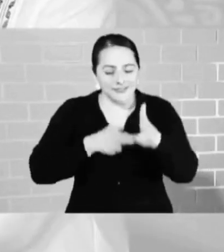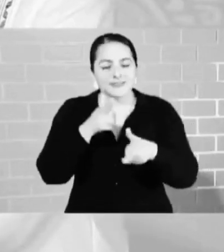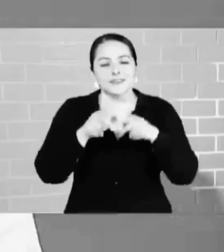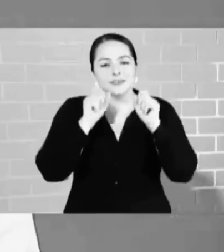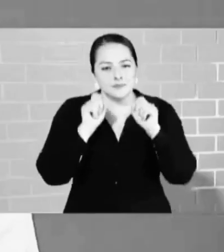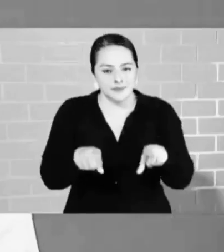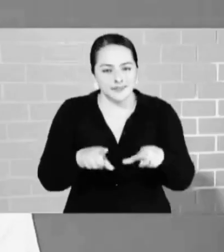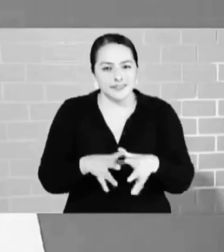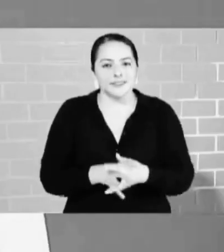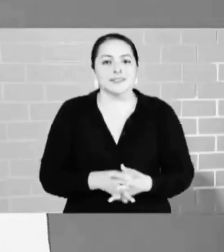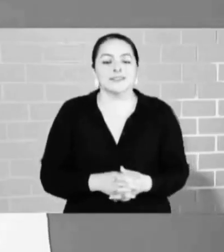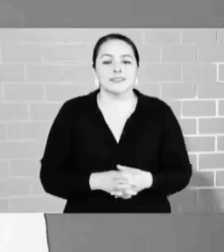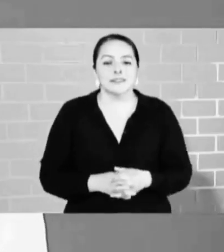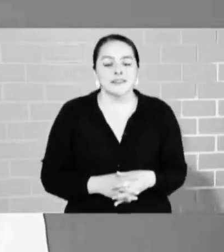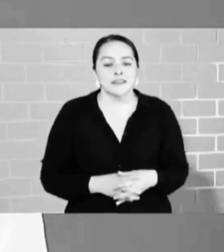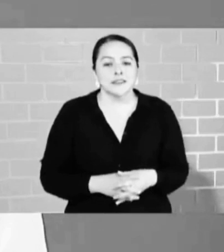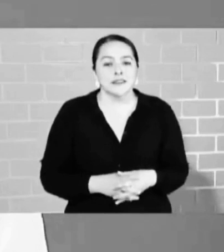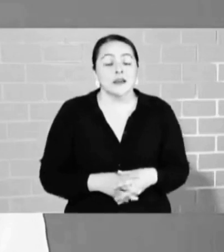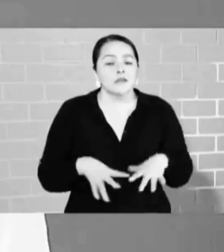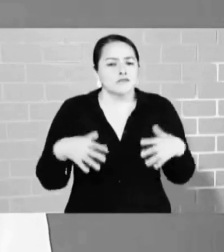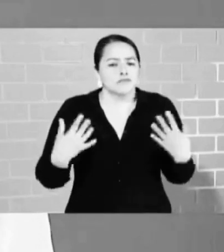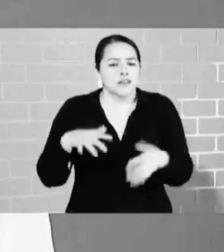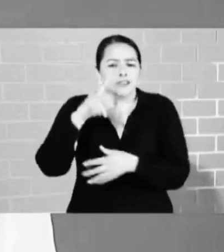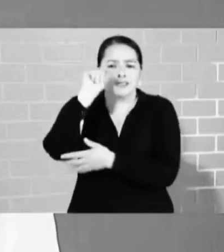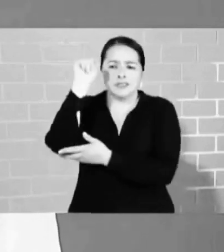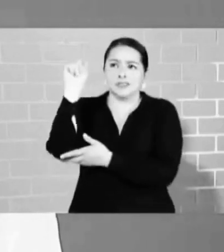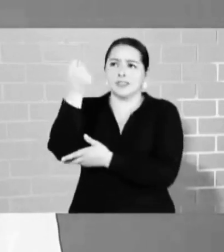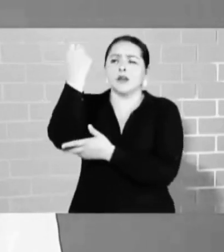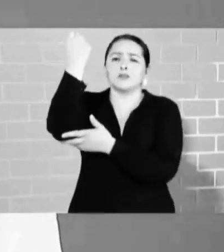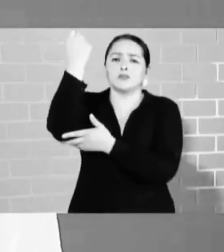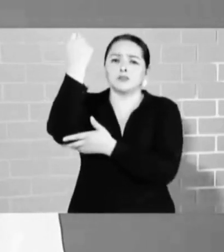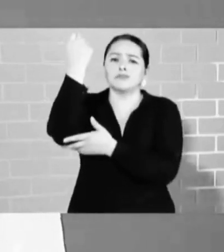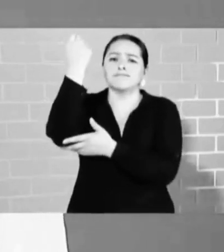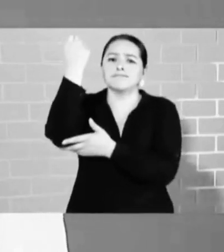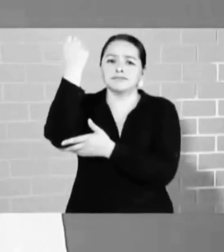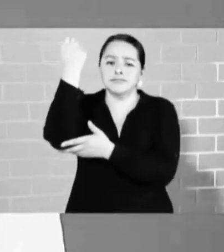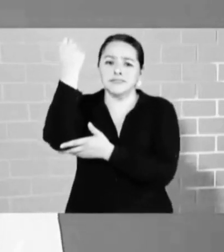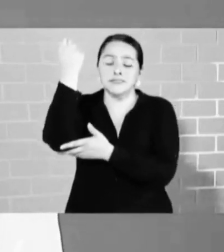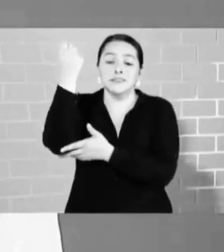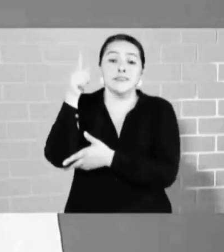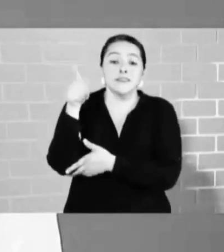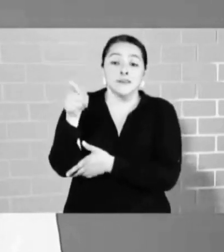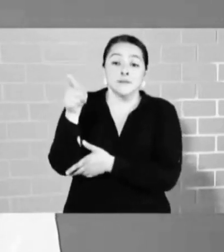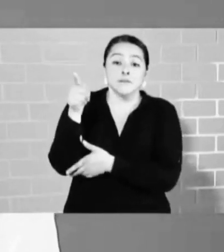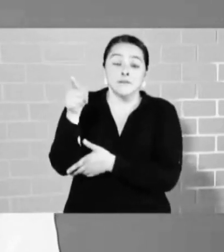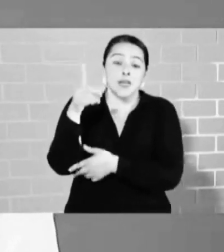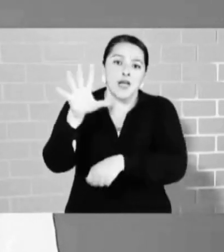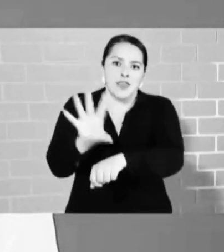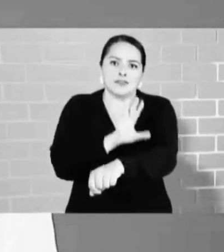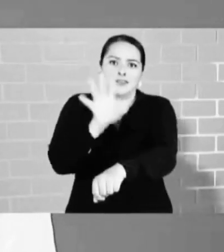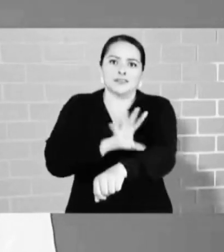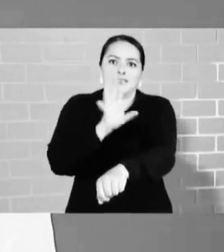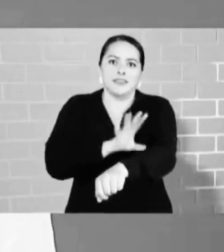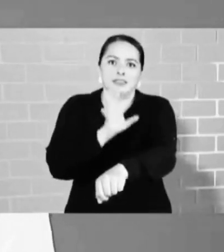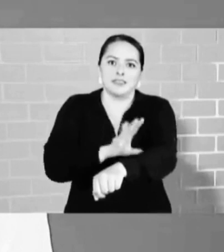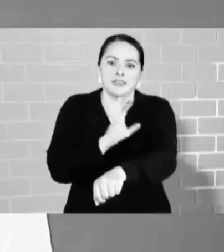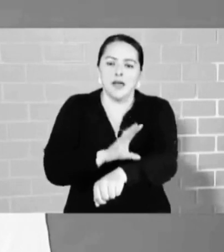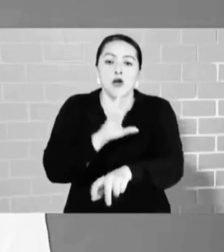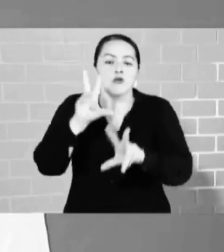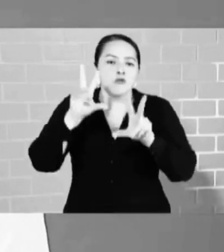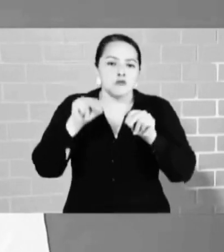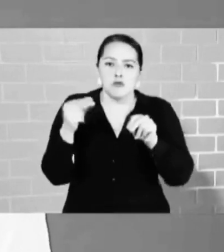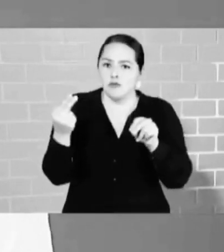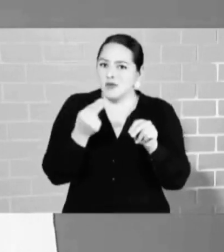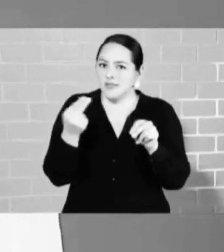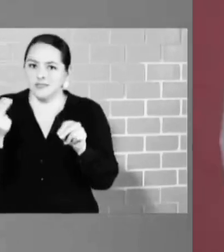alta tecnología eléctrico que no va